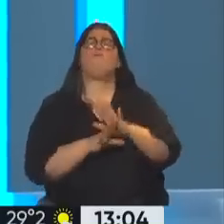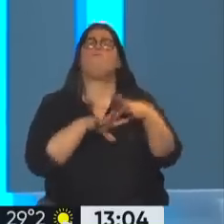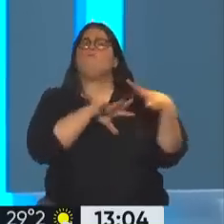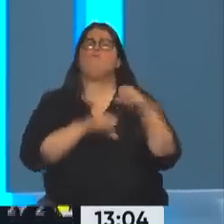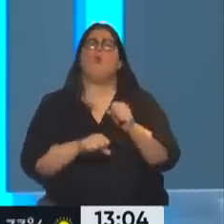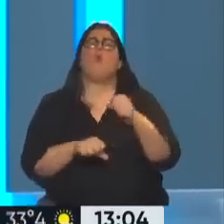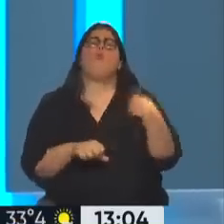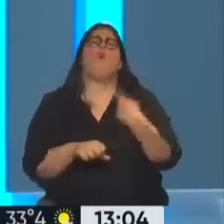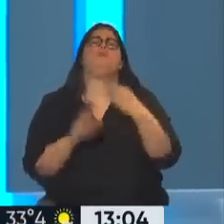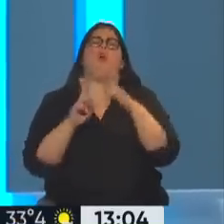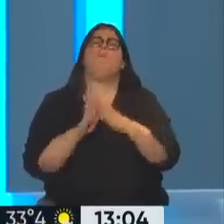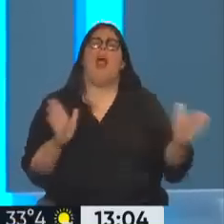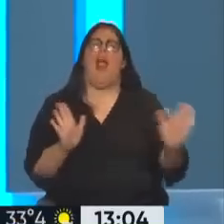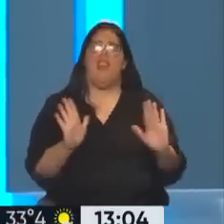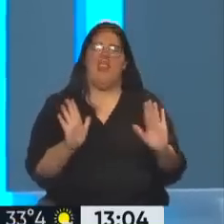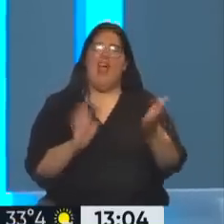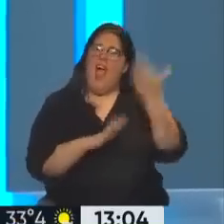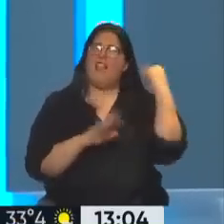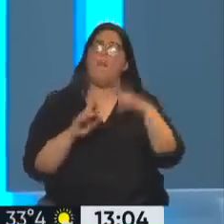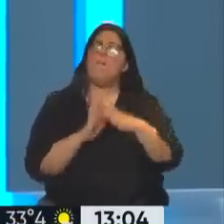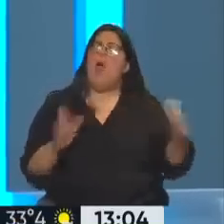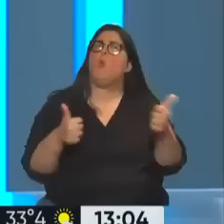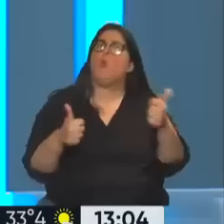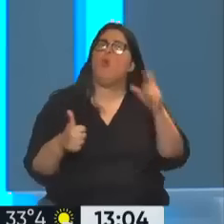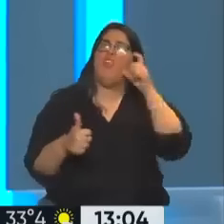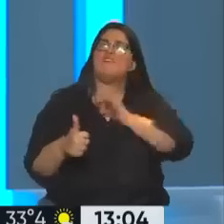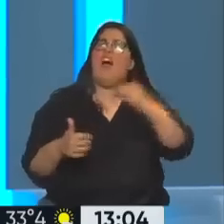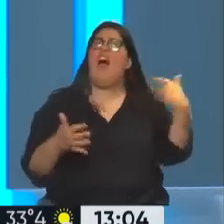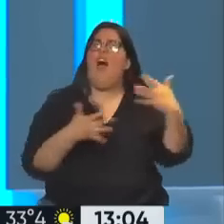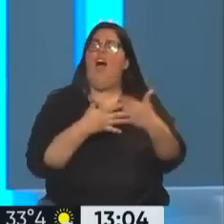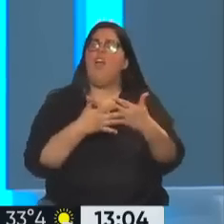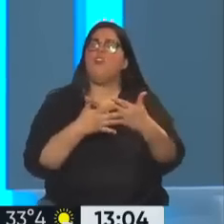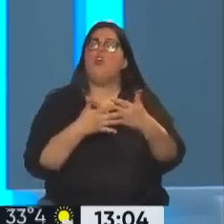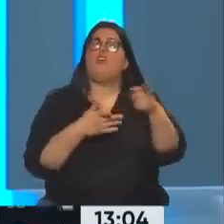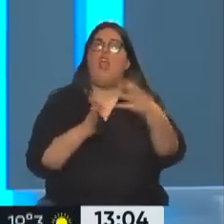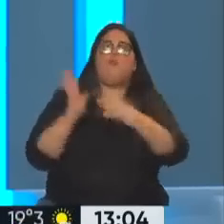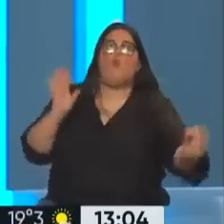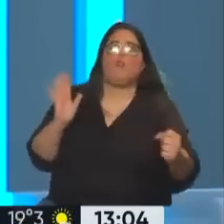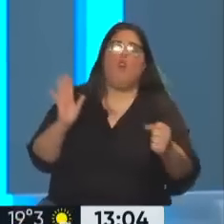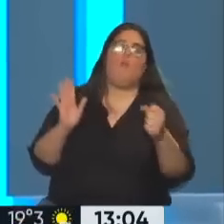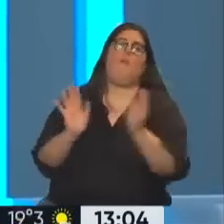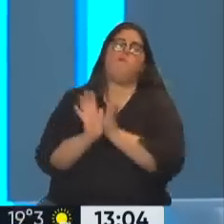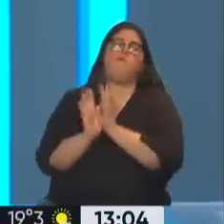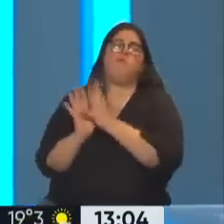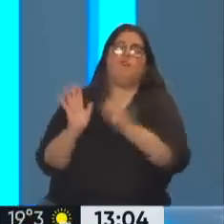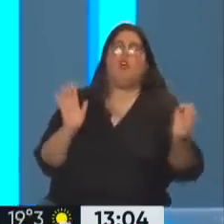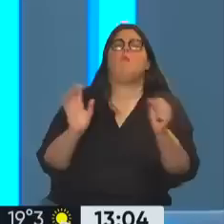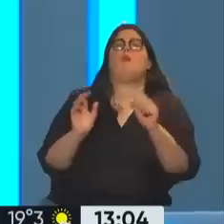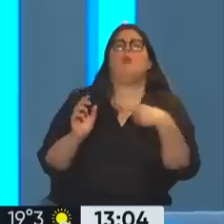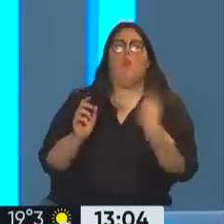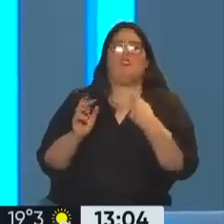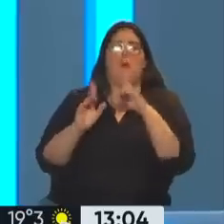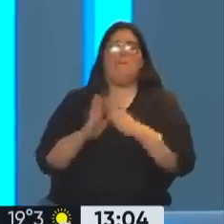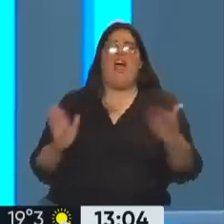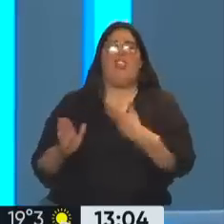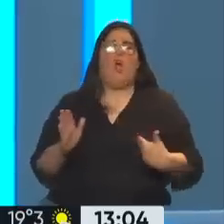urnas, programa que había dado tanta prosperidad en 10 años, dice Lazo, él ha adoptado nuestro programa de gobierno y lo